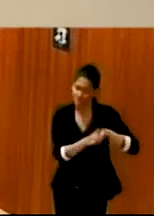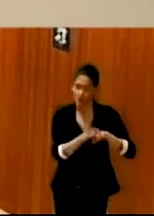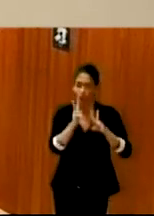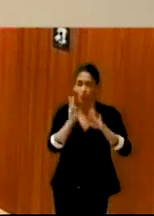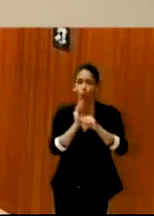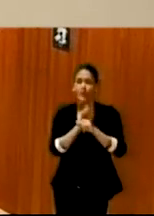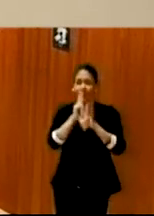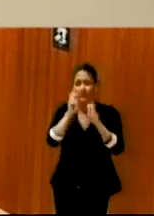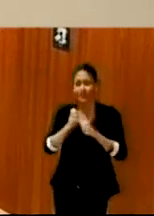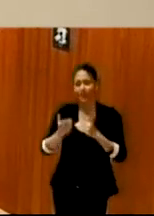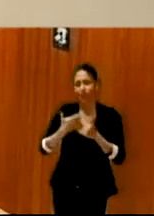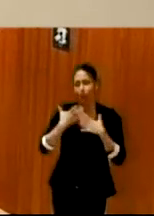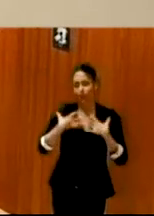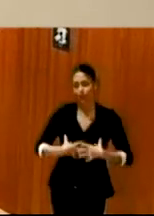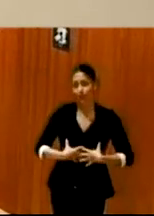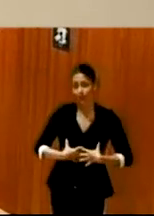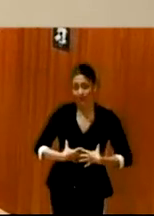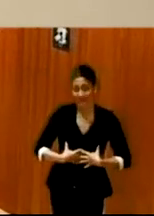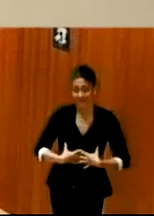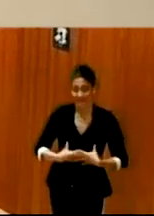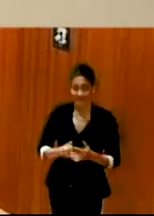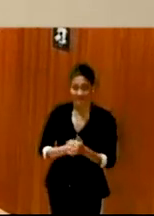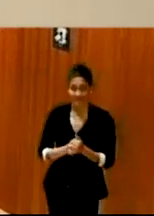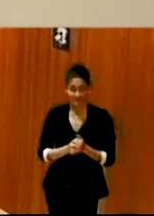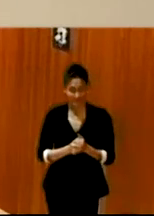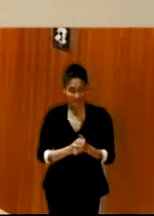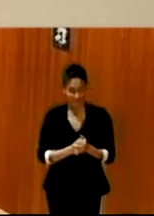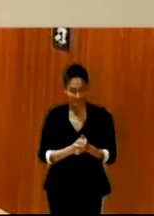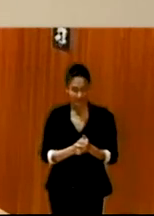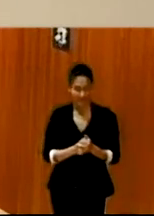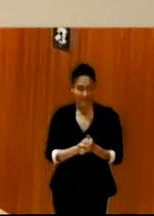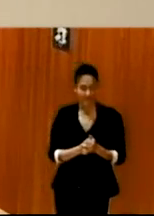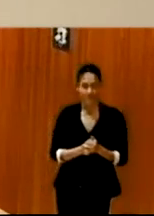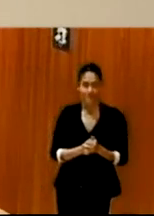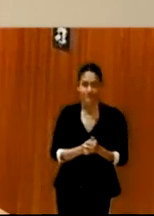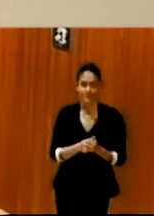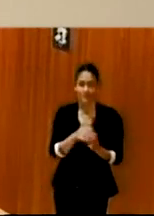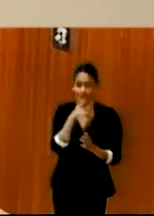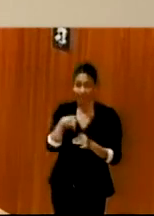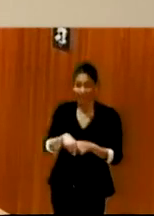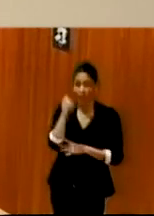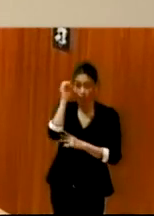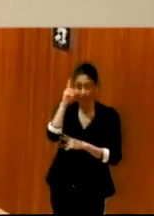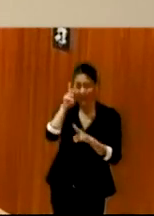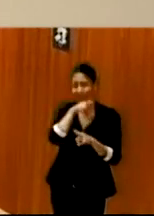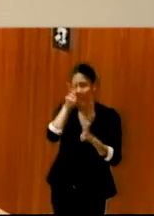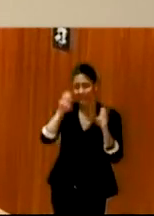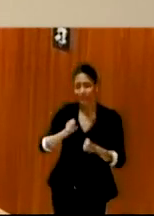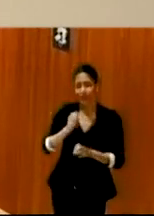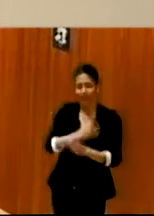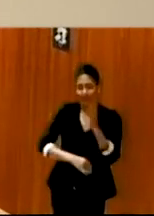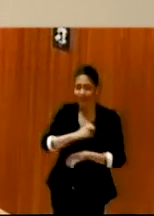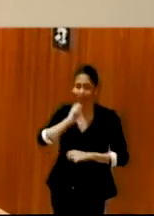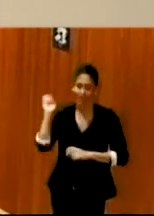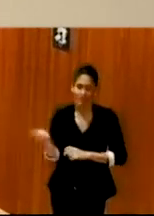feminismo, no son un hashtag, una marca. puesto esas dos cosas porque las jornadas van de discapacidad, diversidad e